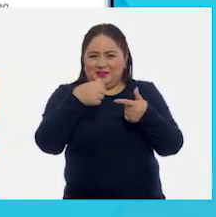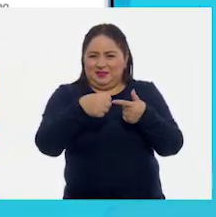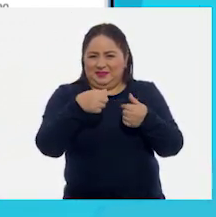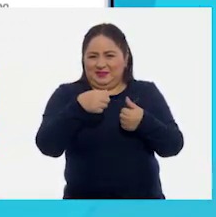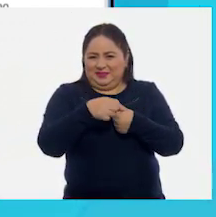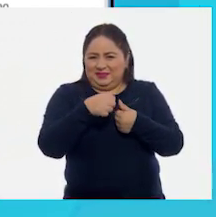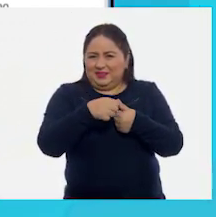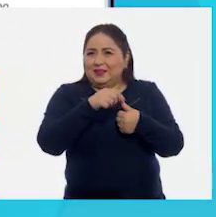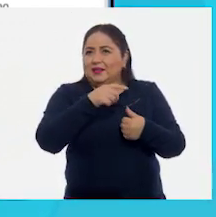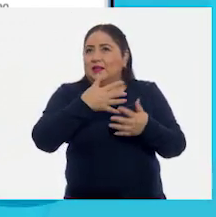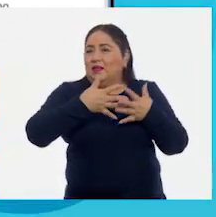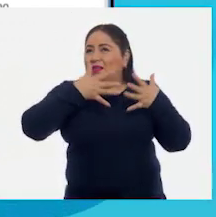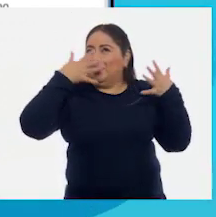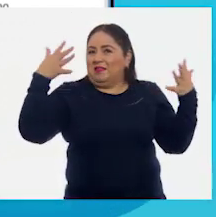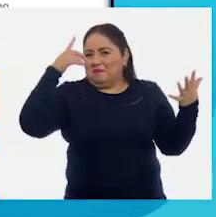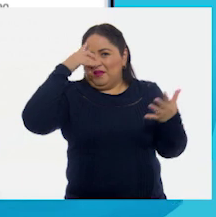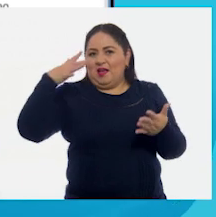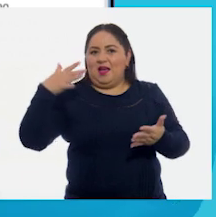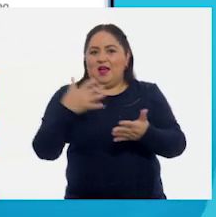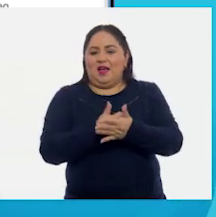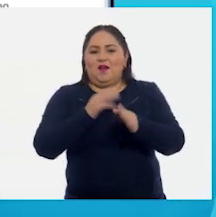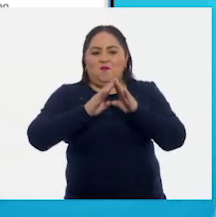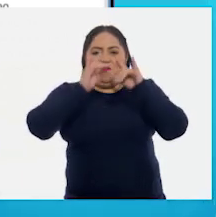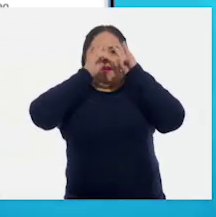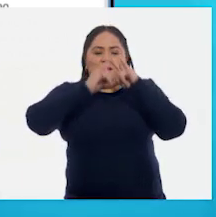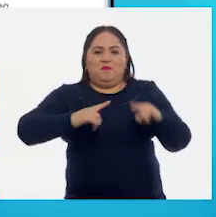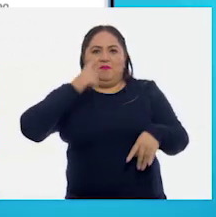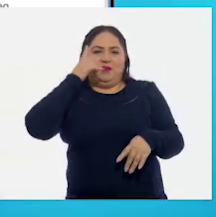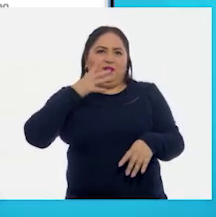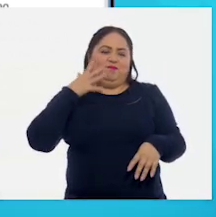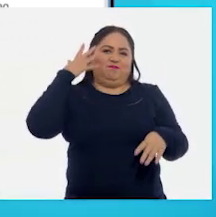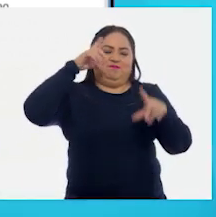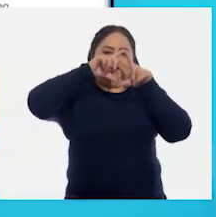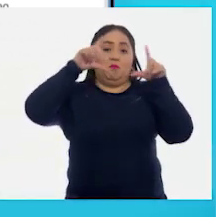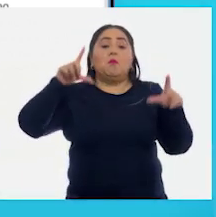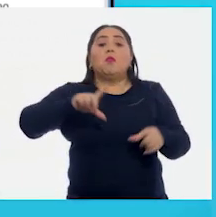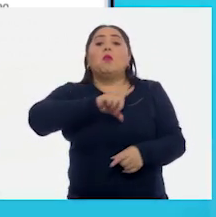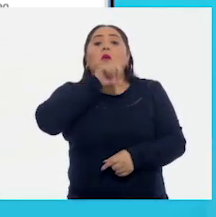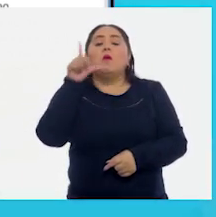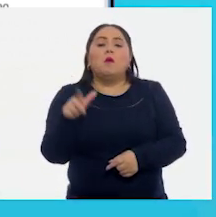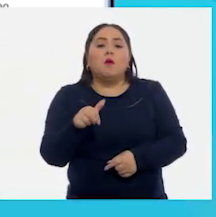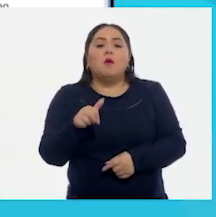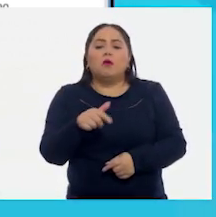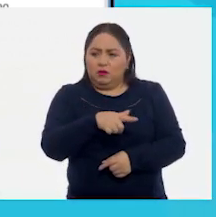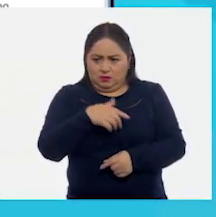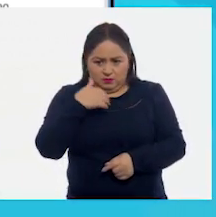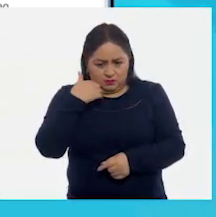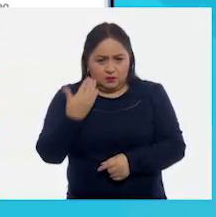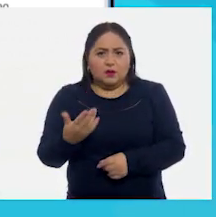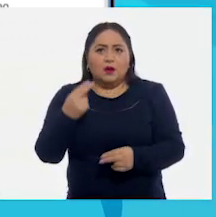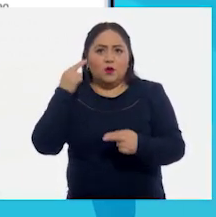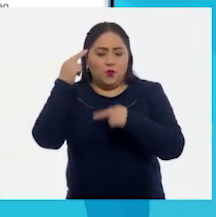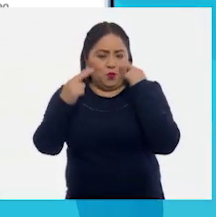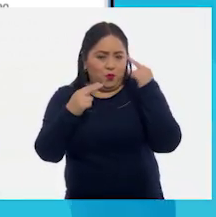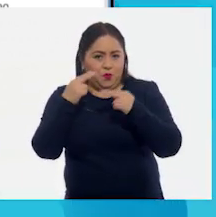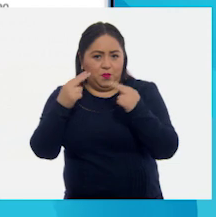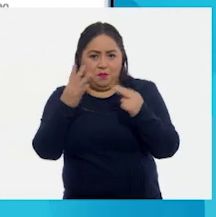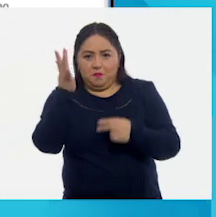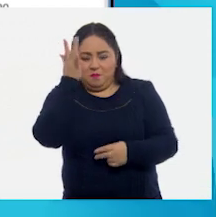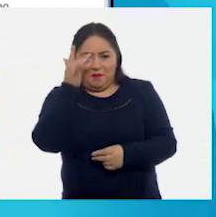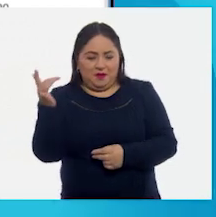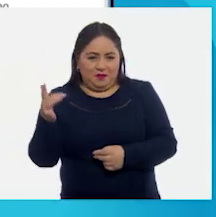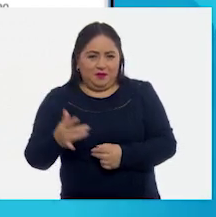pudiera ganar, ¿verdad? En su campaña. Y después le ofreció la nube. Bueno,